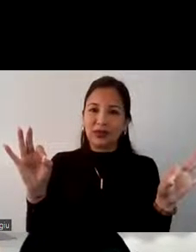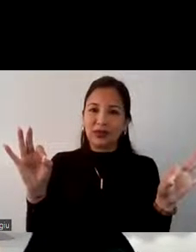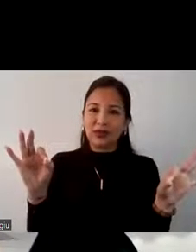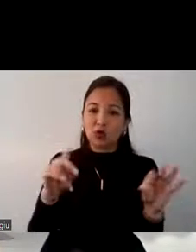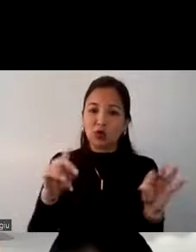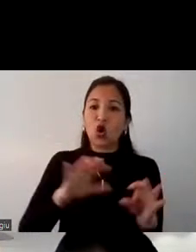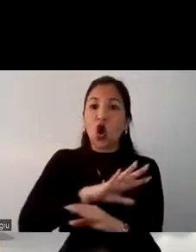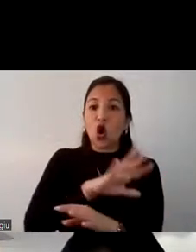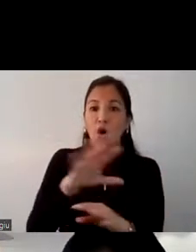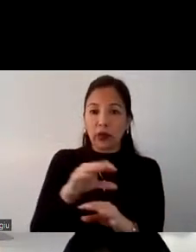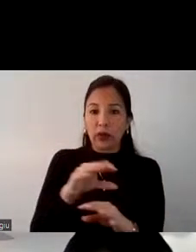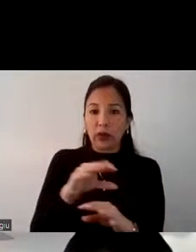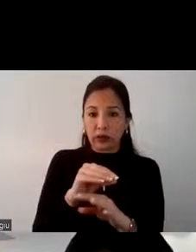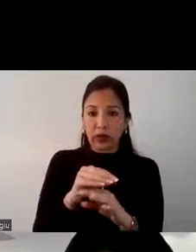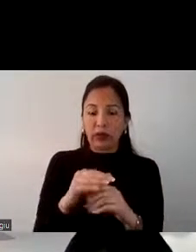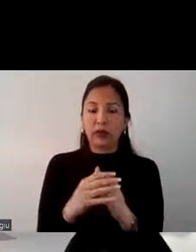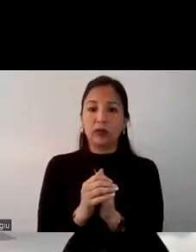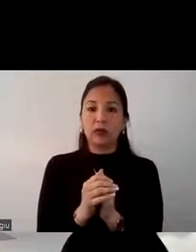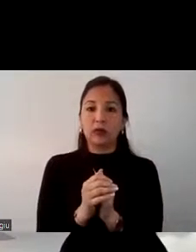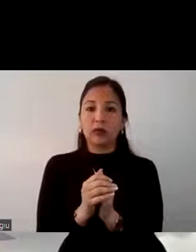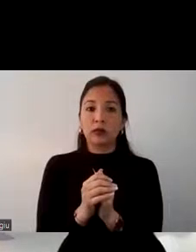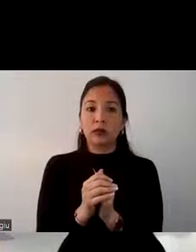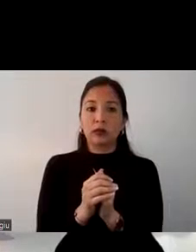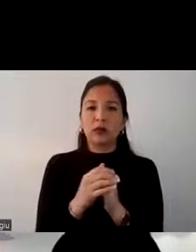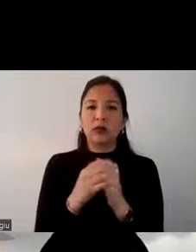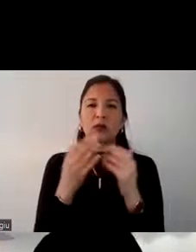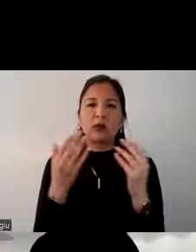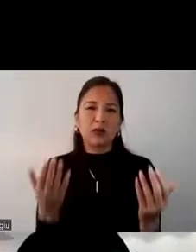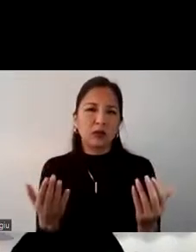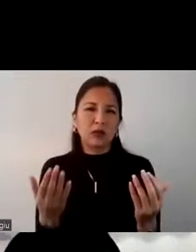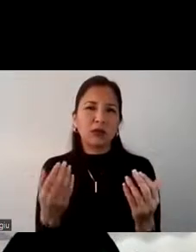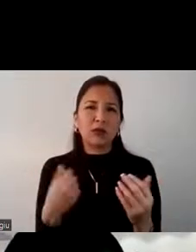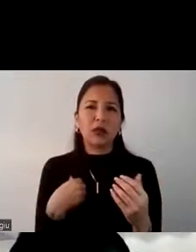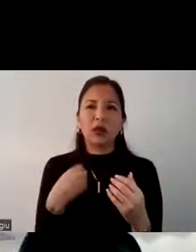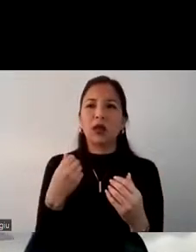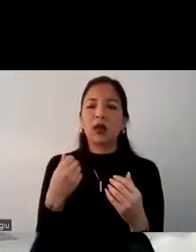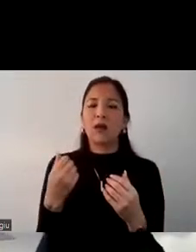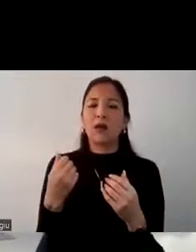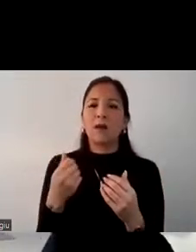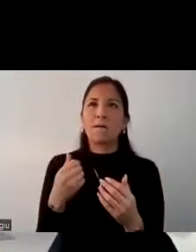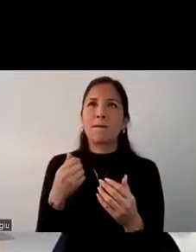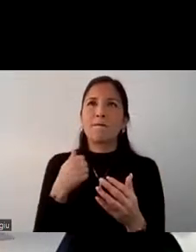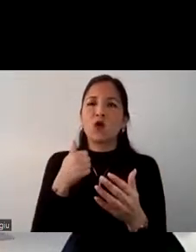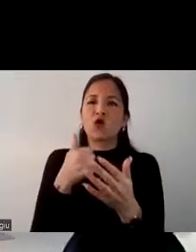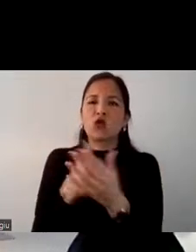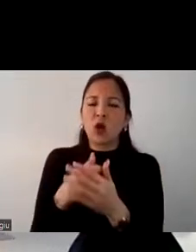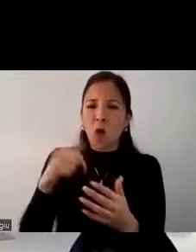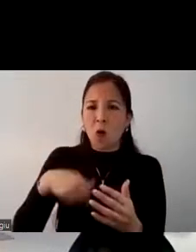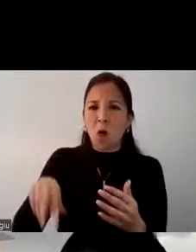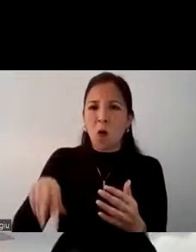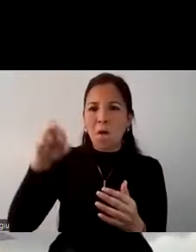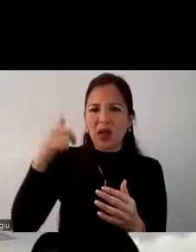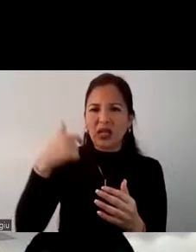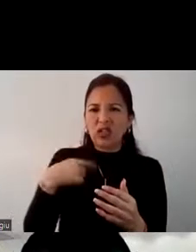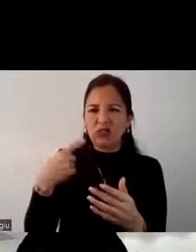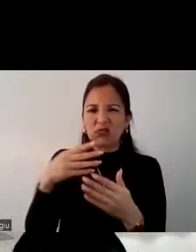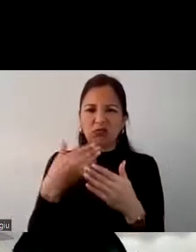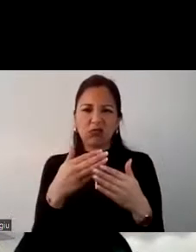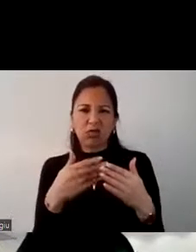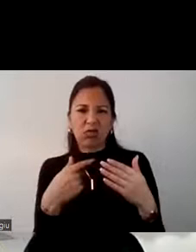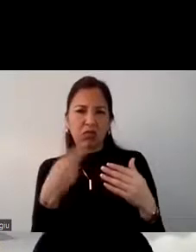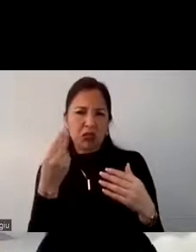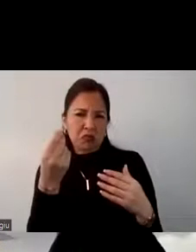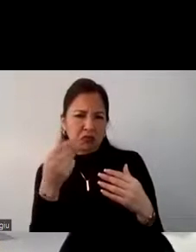de COVID-19 y una discriminación demostrar que somos un país que no discrimina que no vemos nosotros el nivel